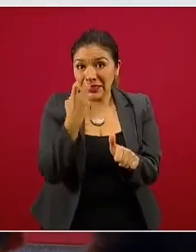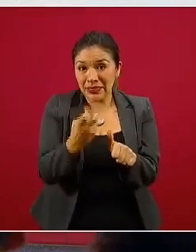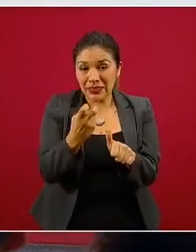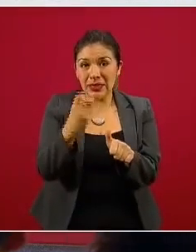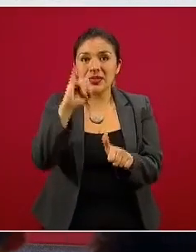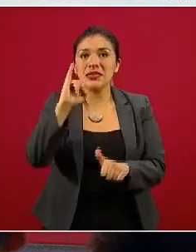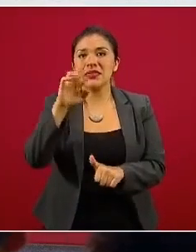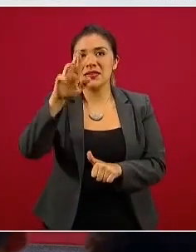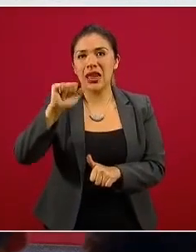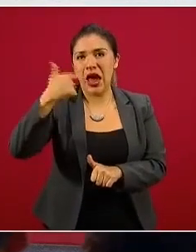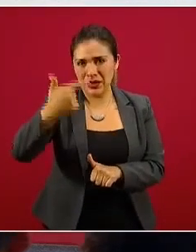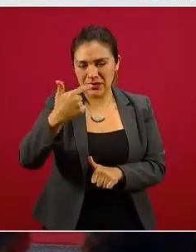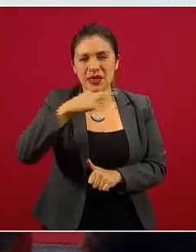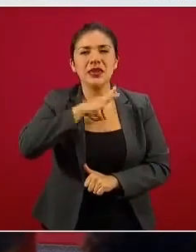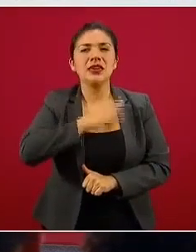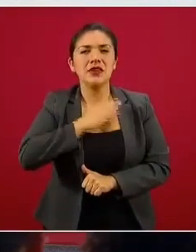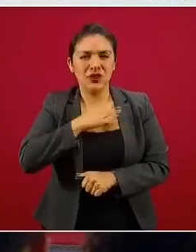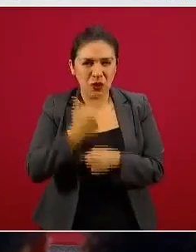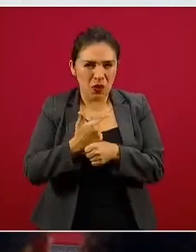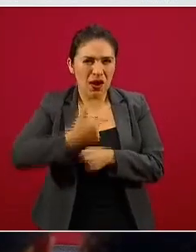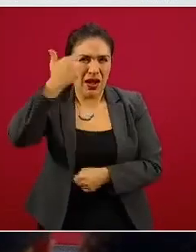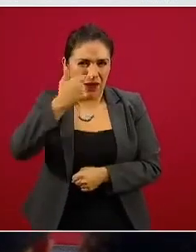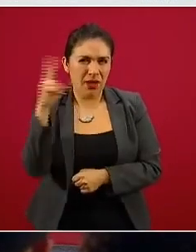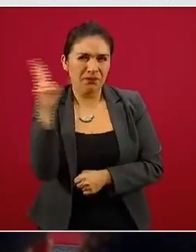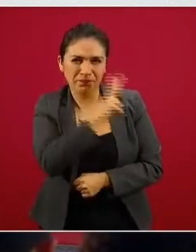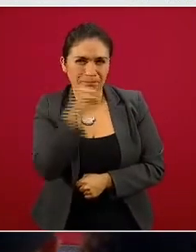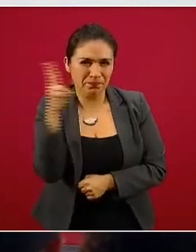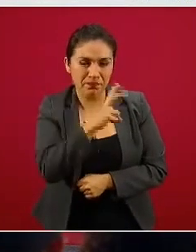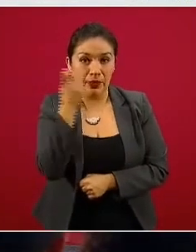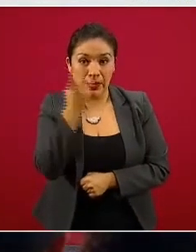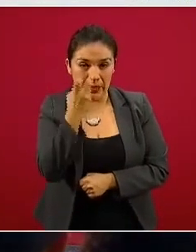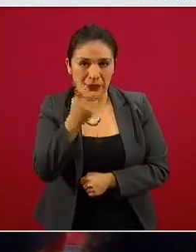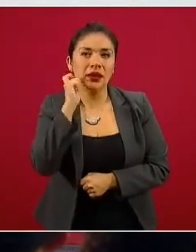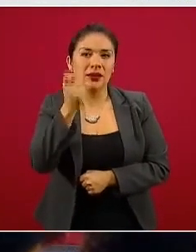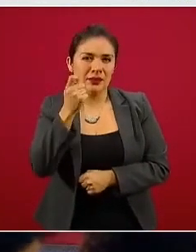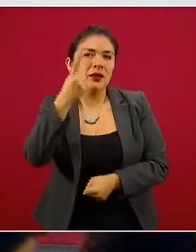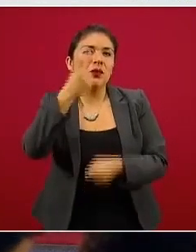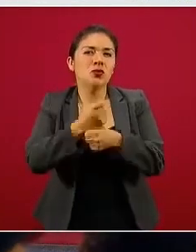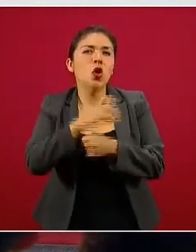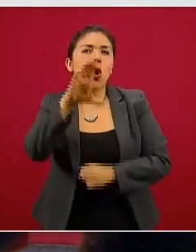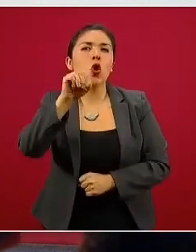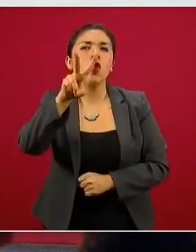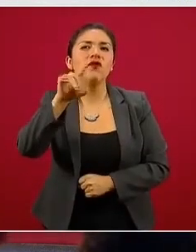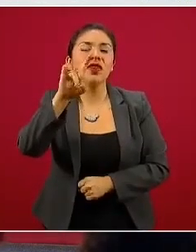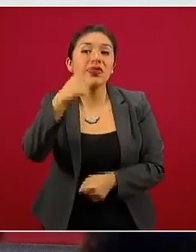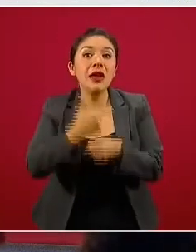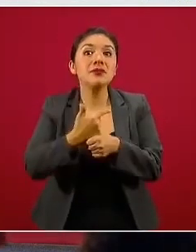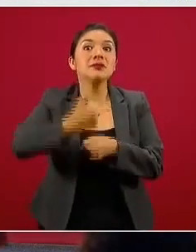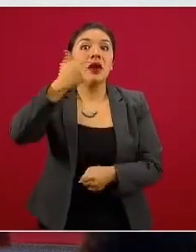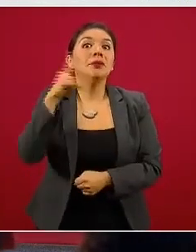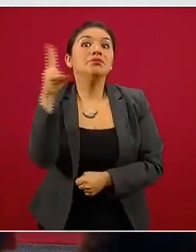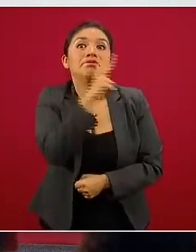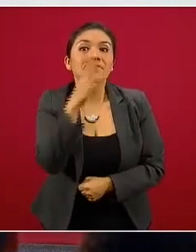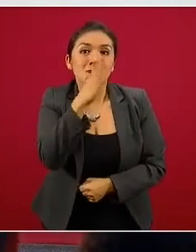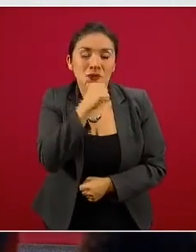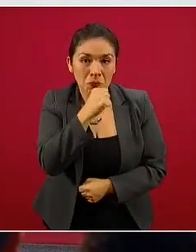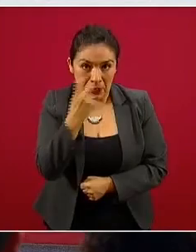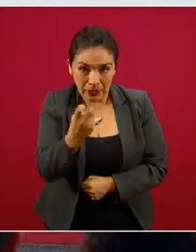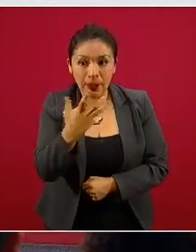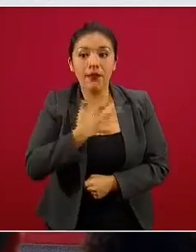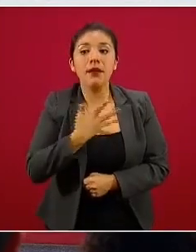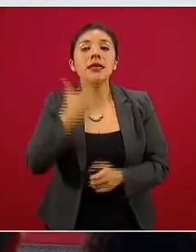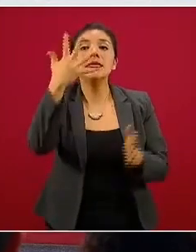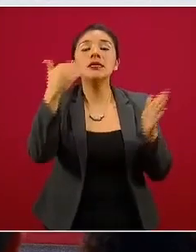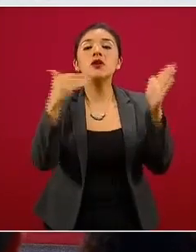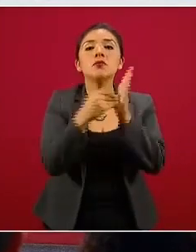IRAJ, Infección Respiratoria Aguda Grave, que es la manifestación clínica del COVID grave. Tenemos 5 mil